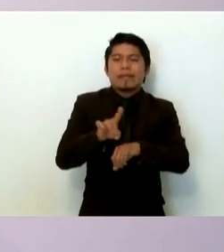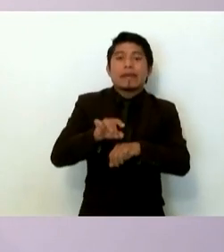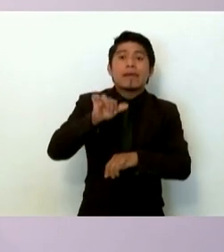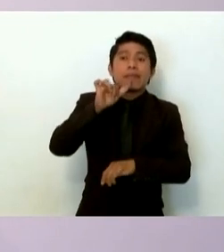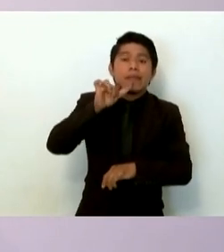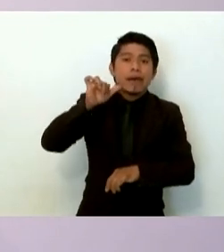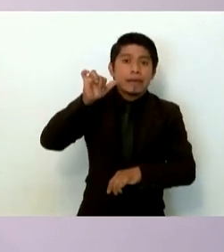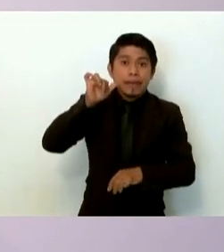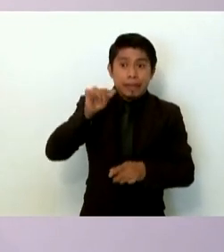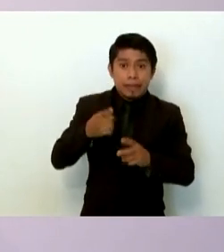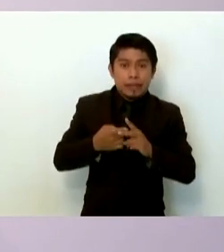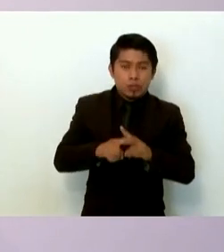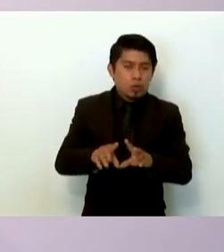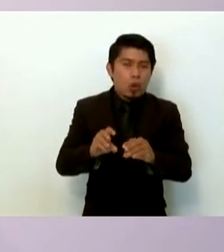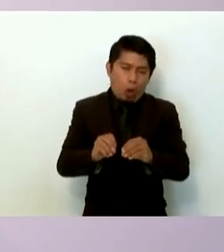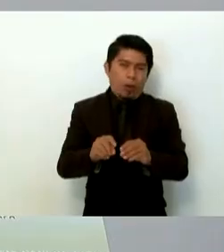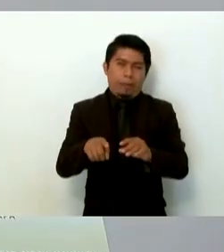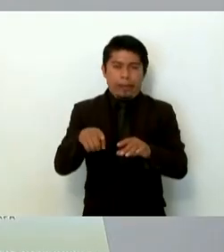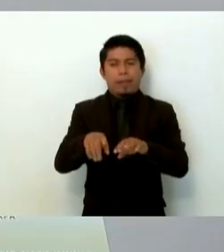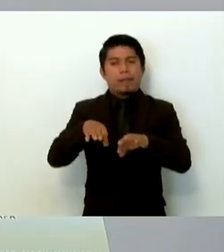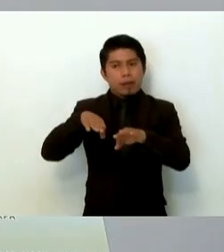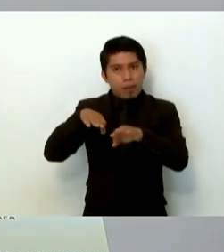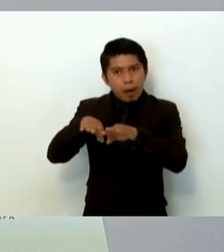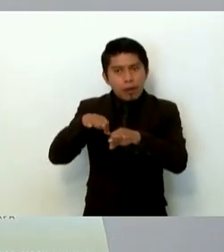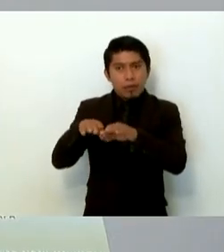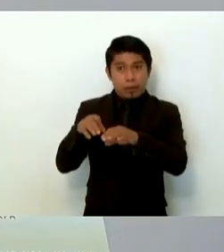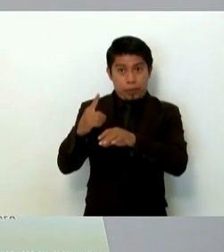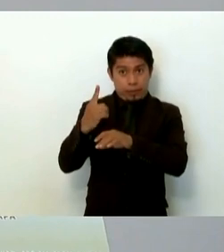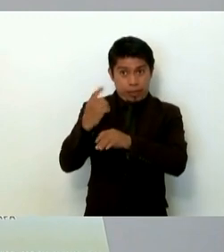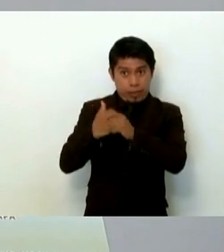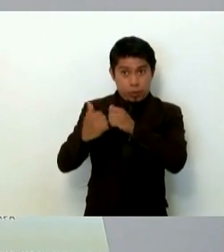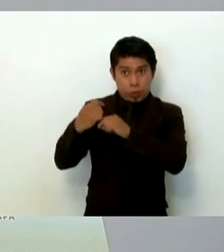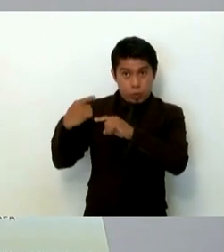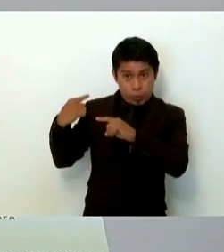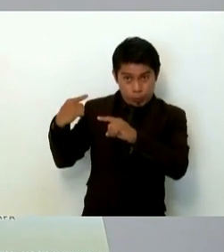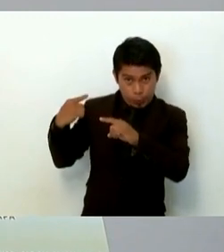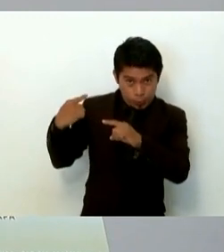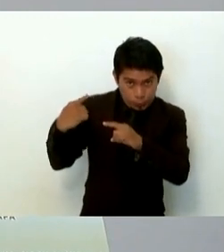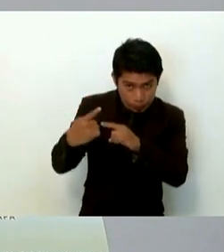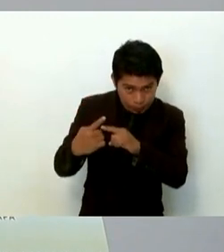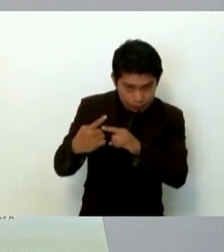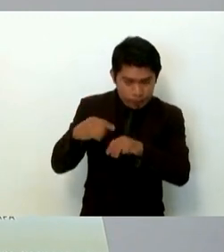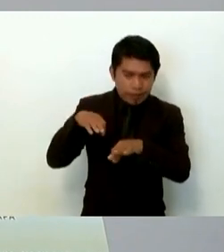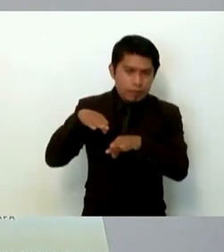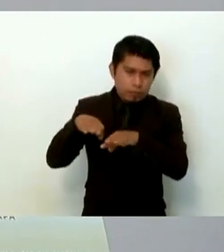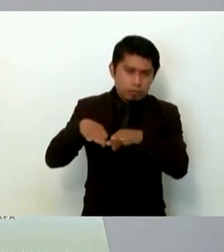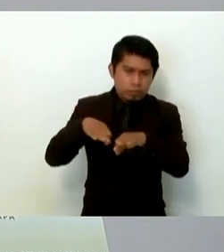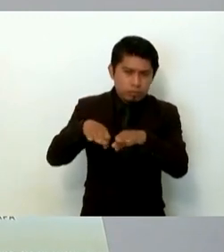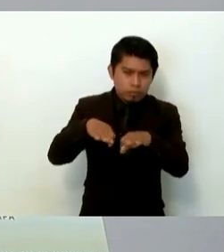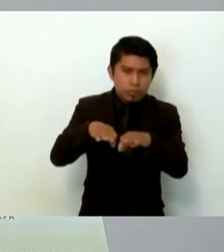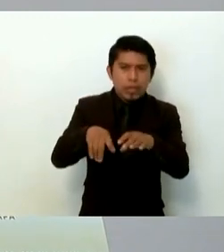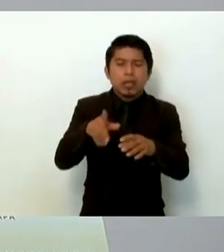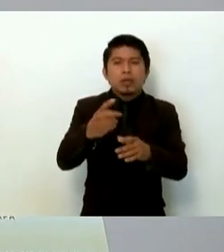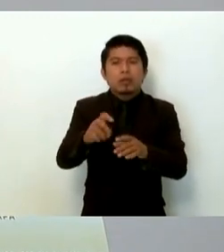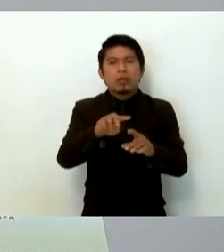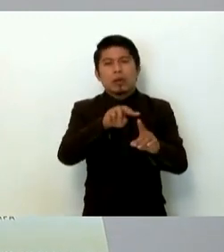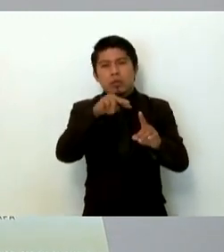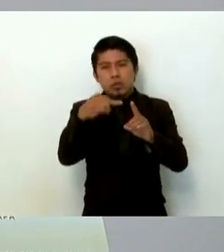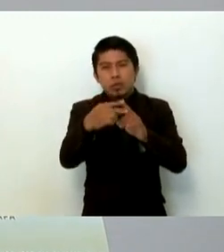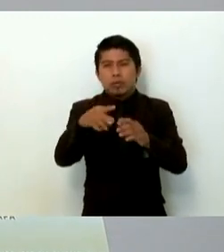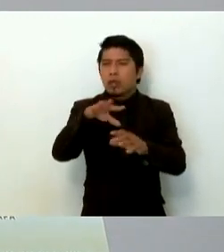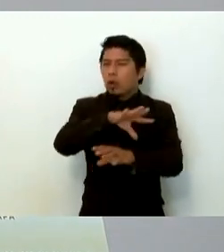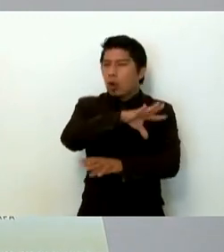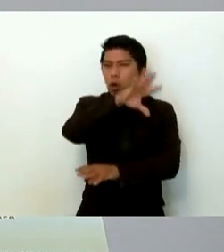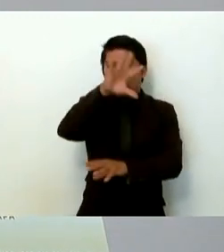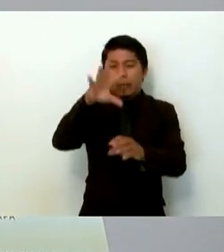sino que surge del trabajo realizado en el último año, pretende dar una visión integral de